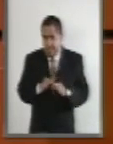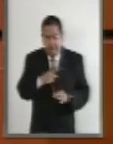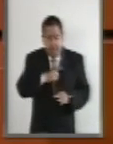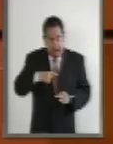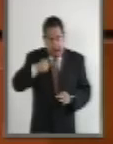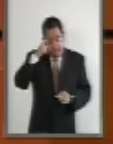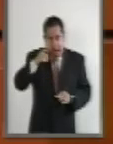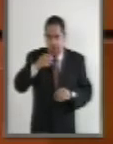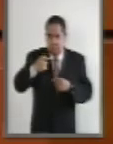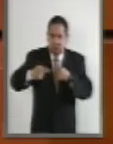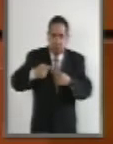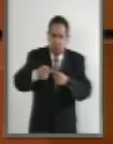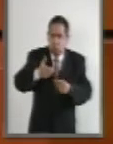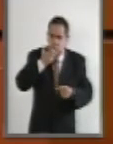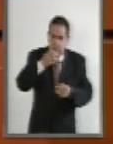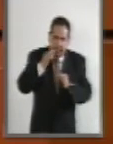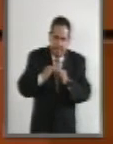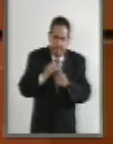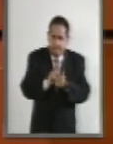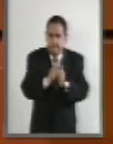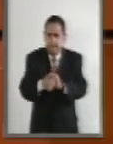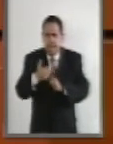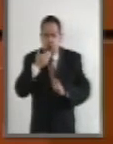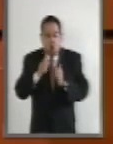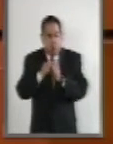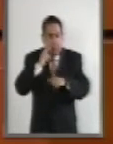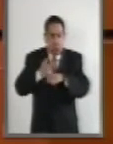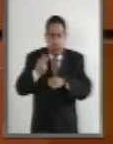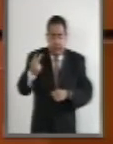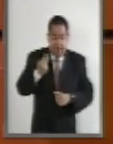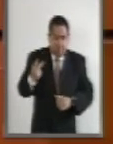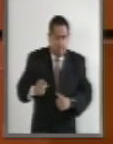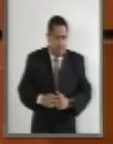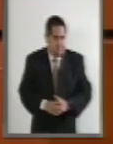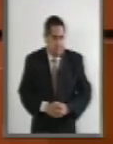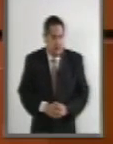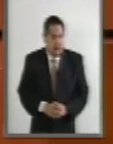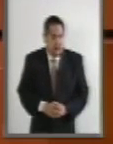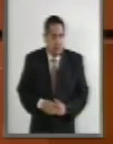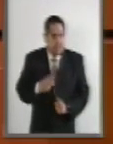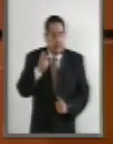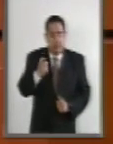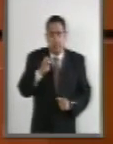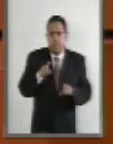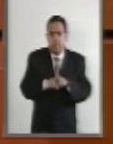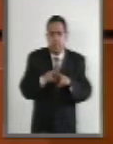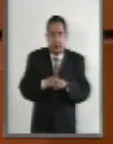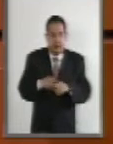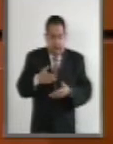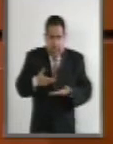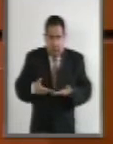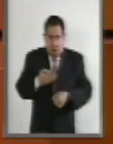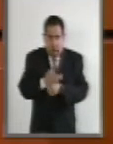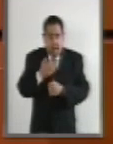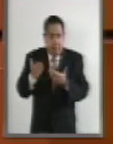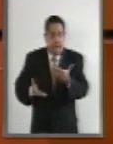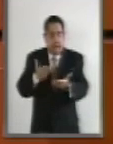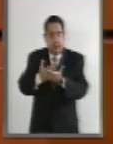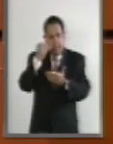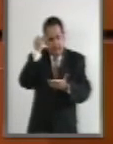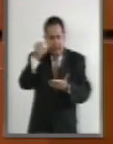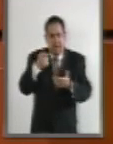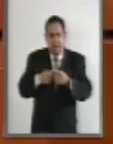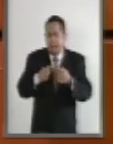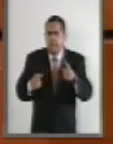habitual, cotidiano y de corresponsabilidad. Así, la presente iniciativa es un